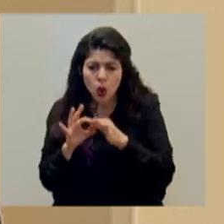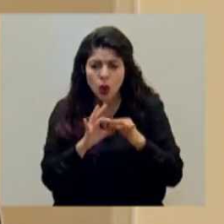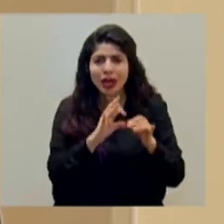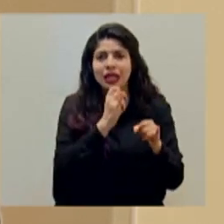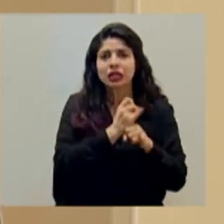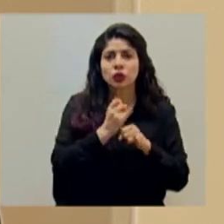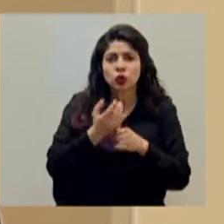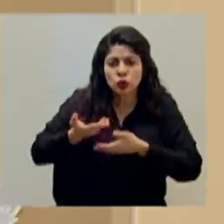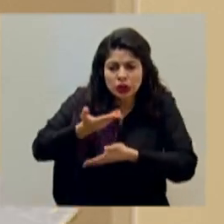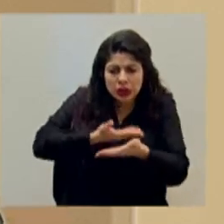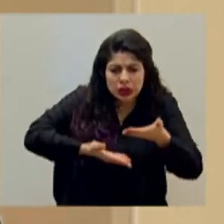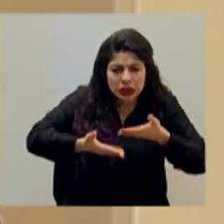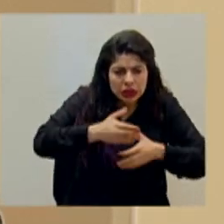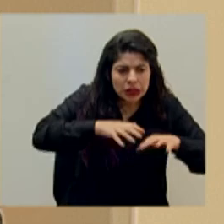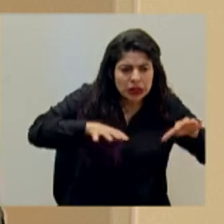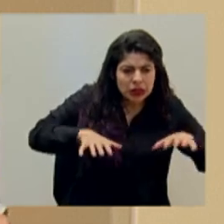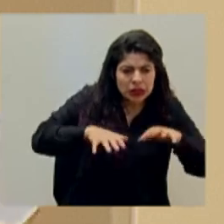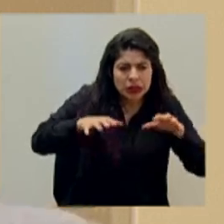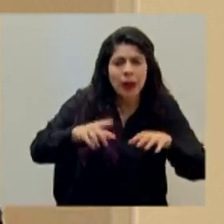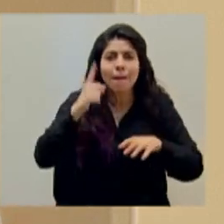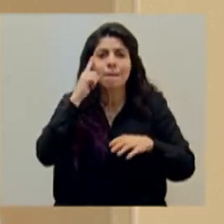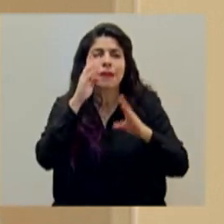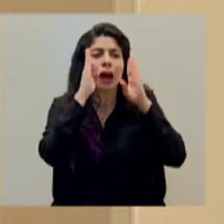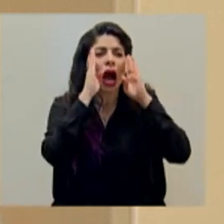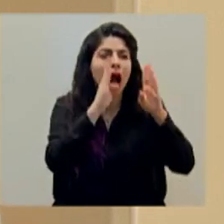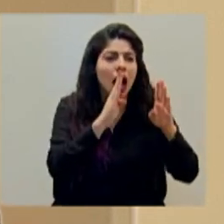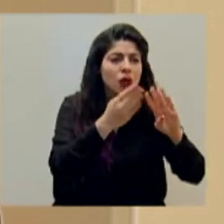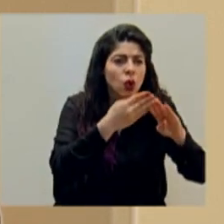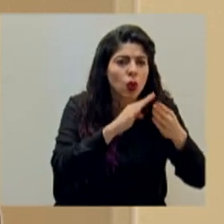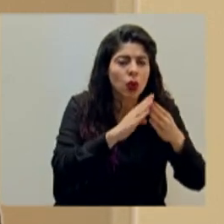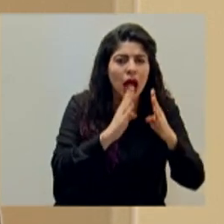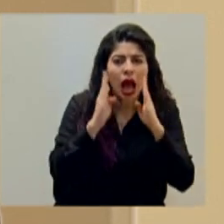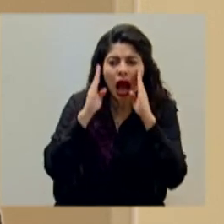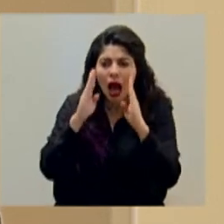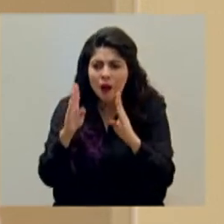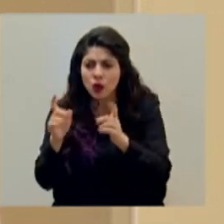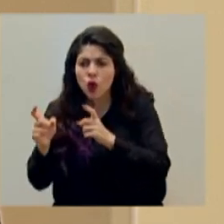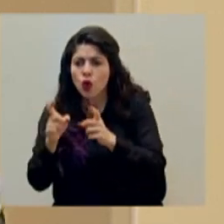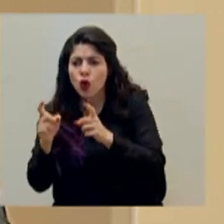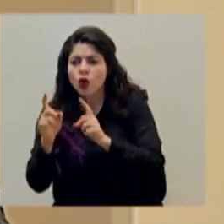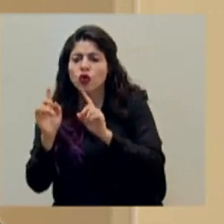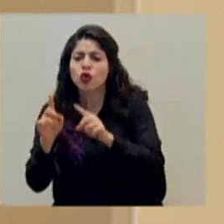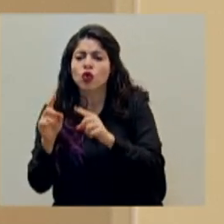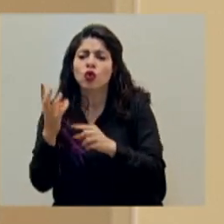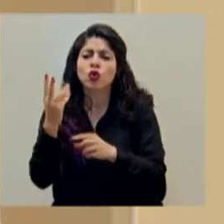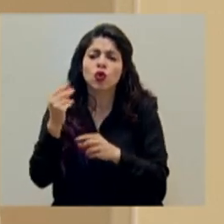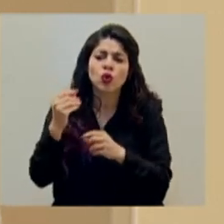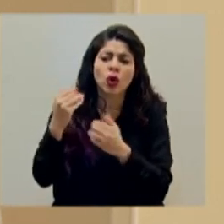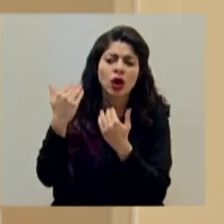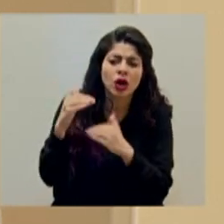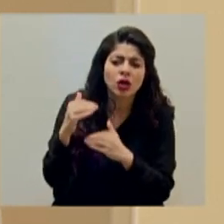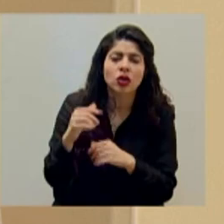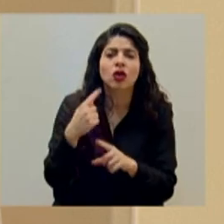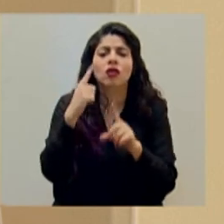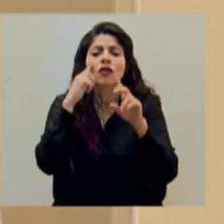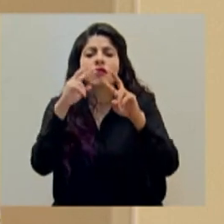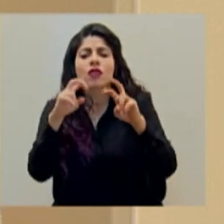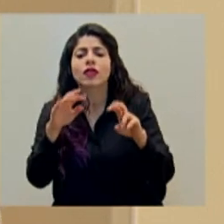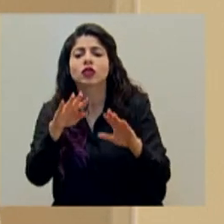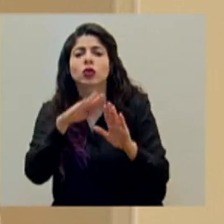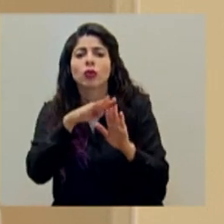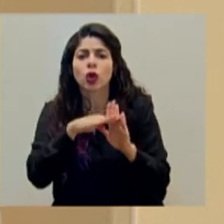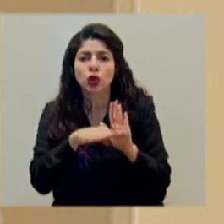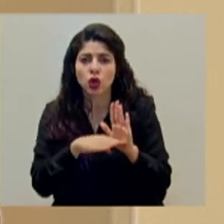interinstitucionales en las comunidades, en los controles de aforo, en la revisión de los protocolos,